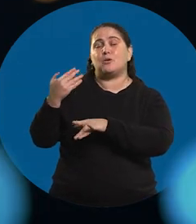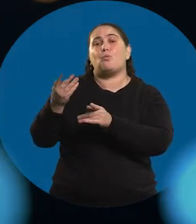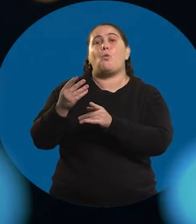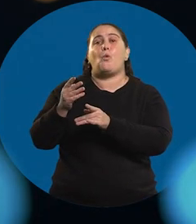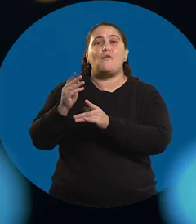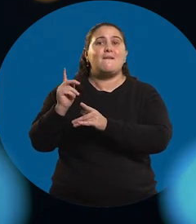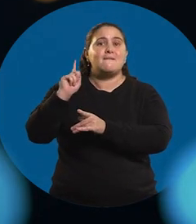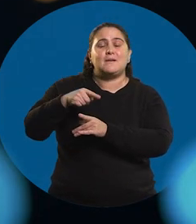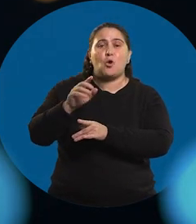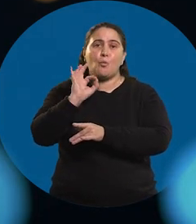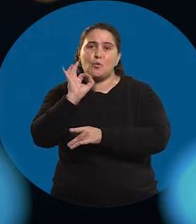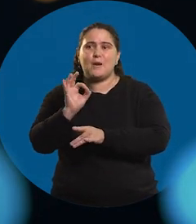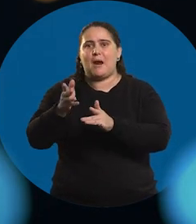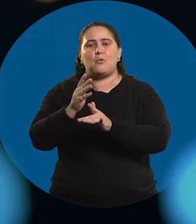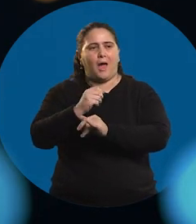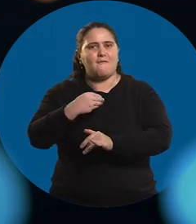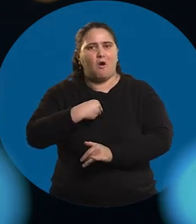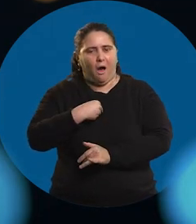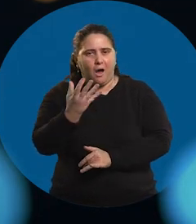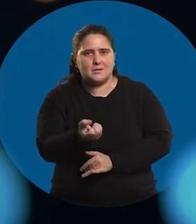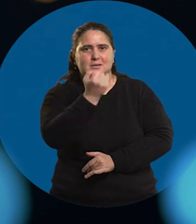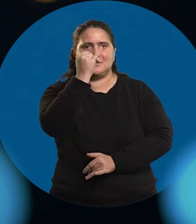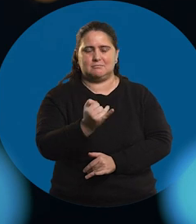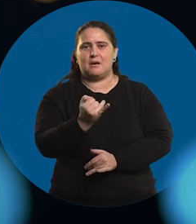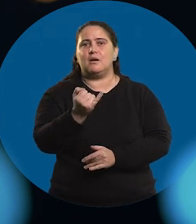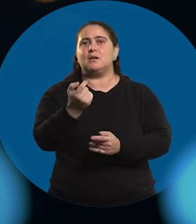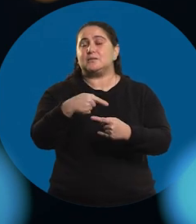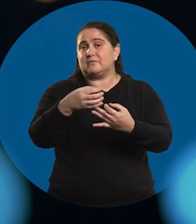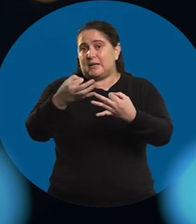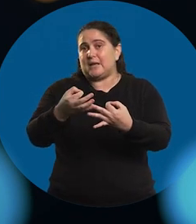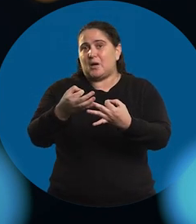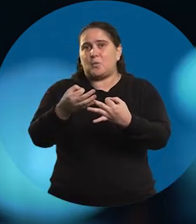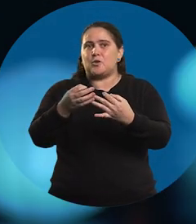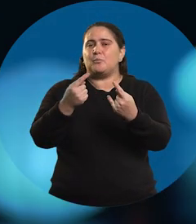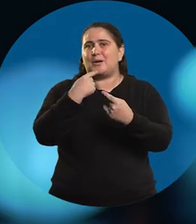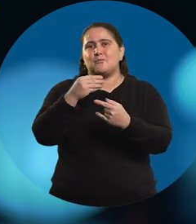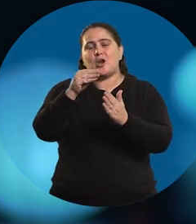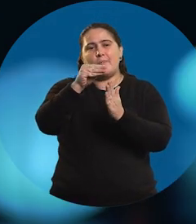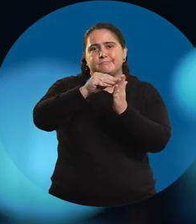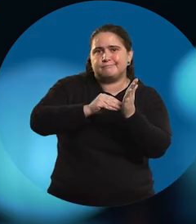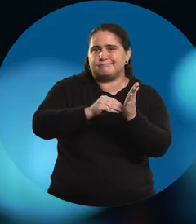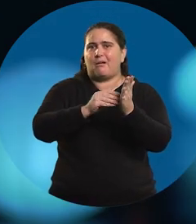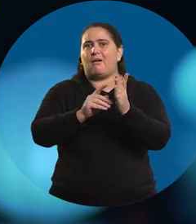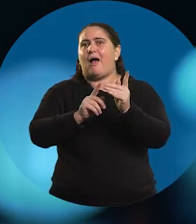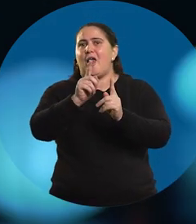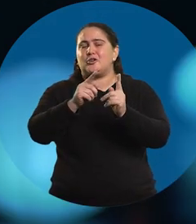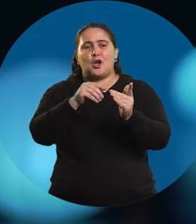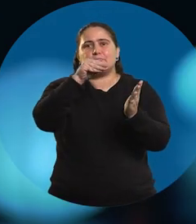momento fue la oportunidad para encontrar esta vocación, que si vos... que cuando me dan para rellenar